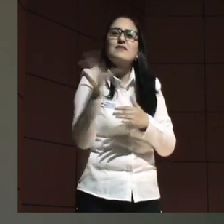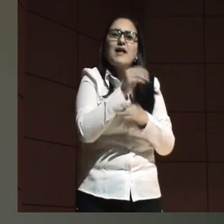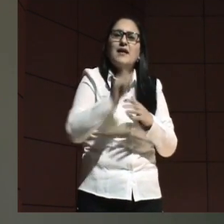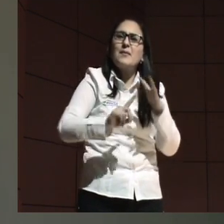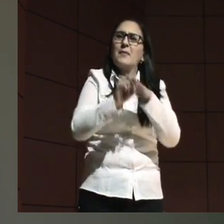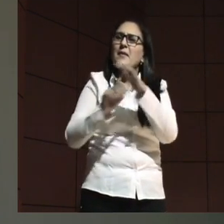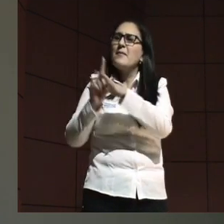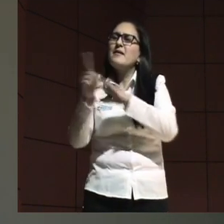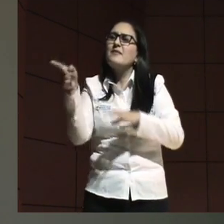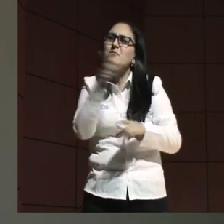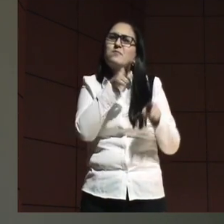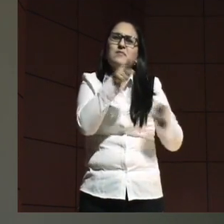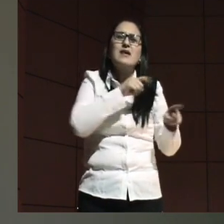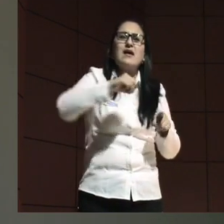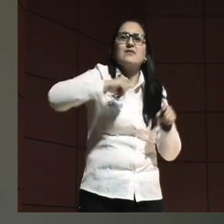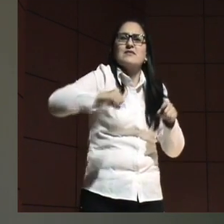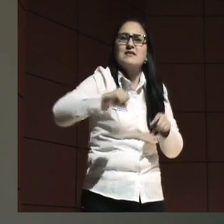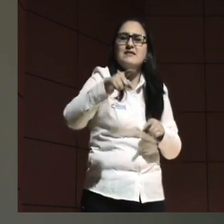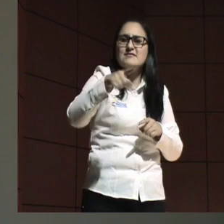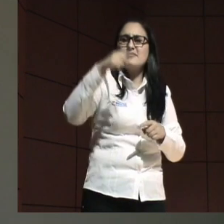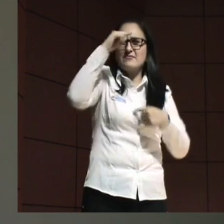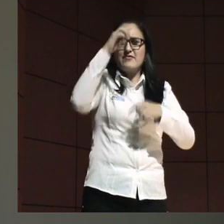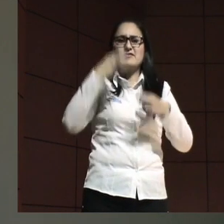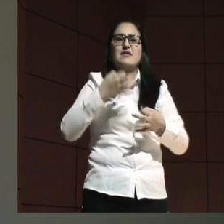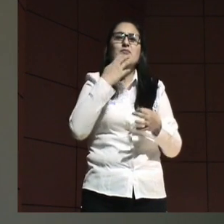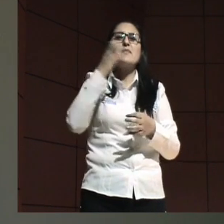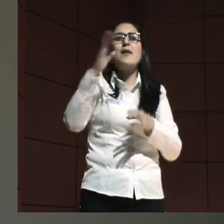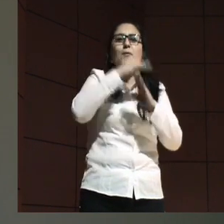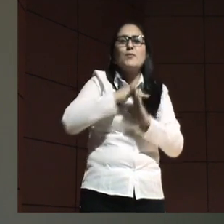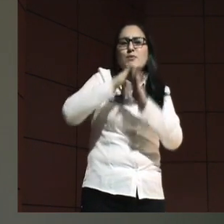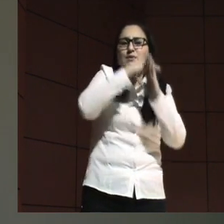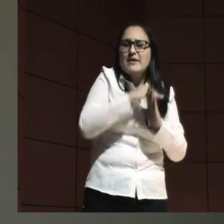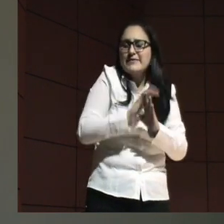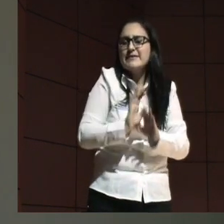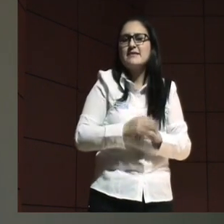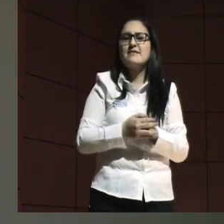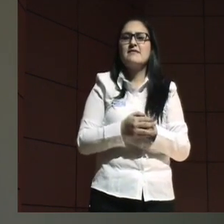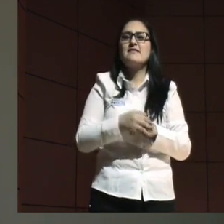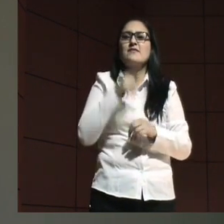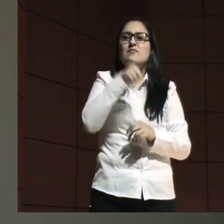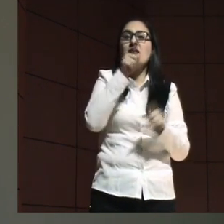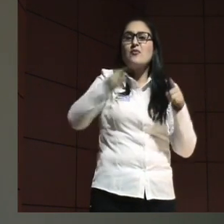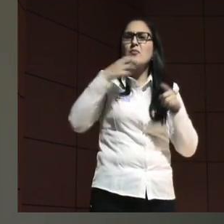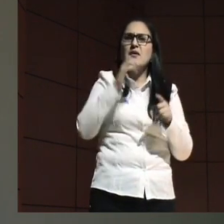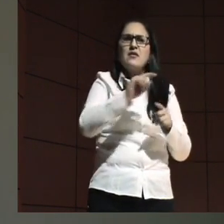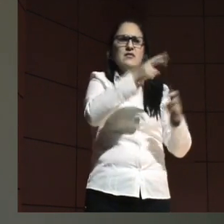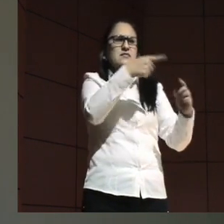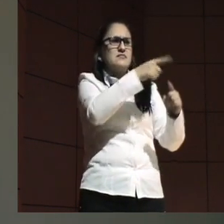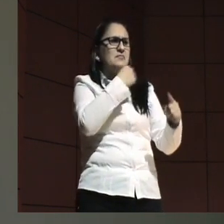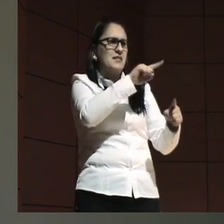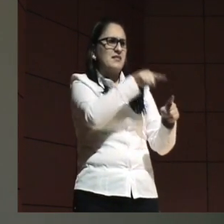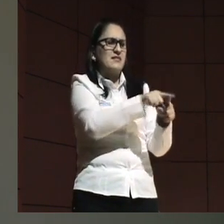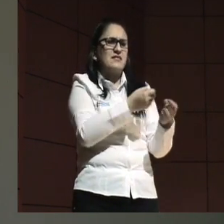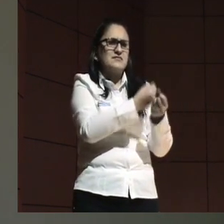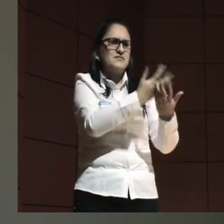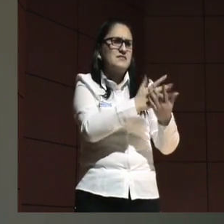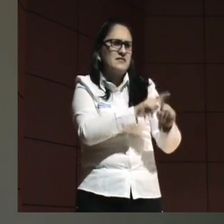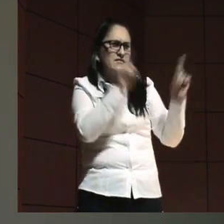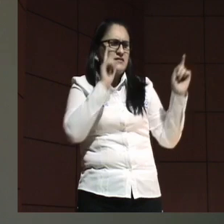apariciones de autoridades oficiales, como la Procuraduría, porque alguien hace algo distinto, destituyamos.